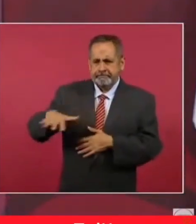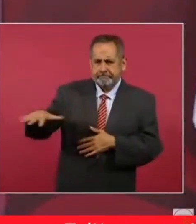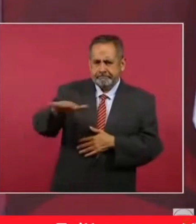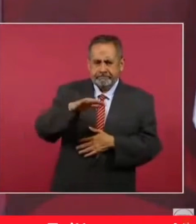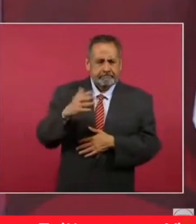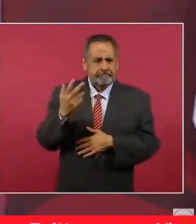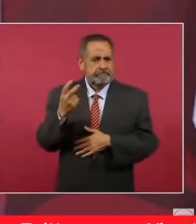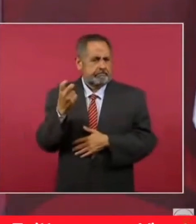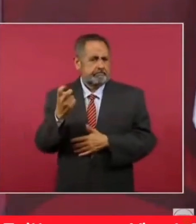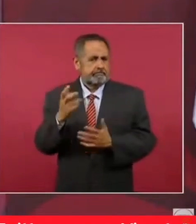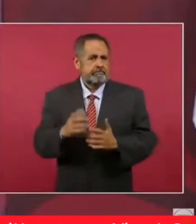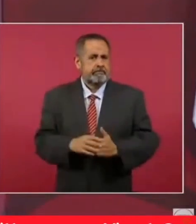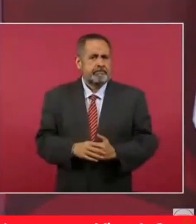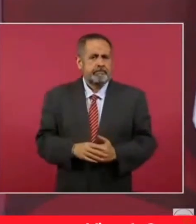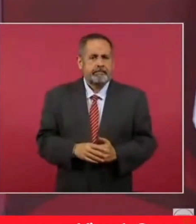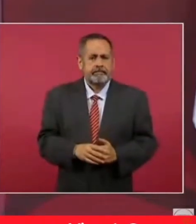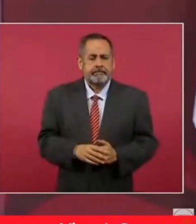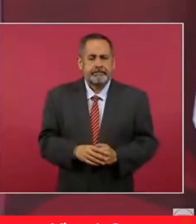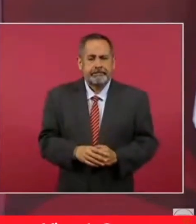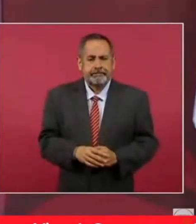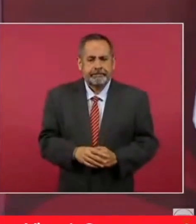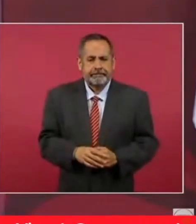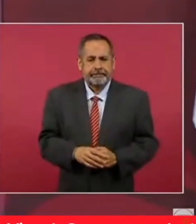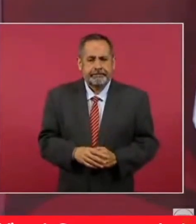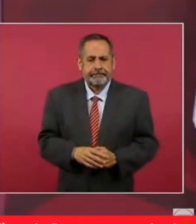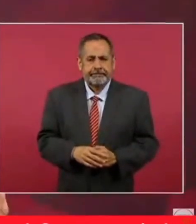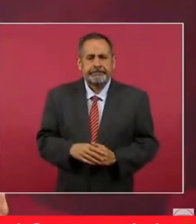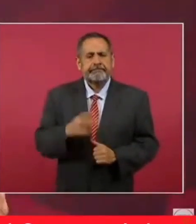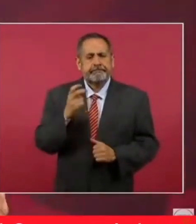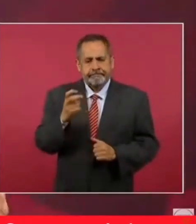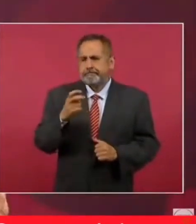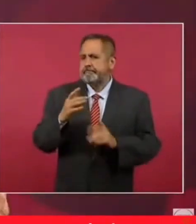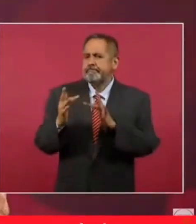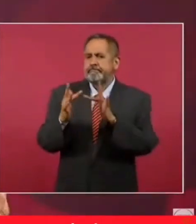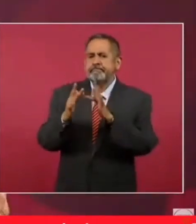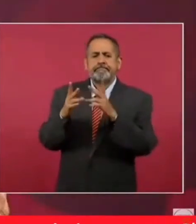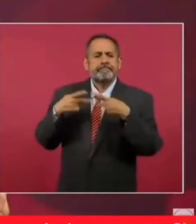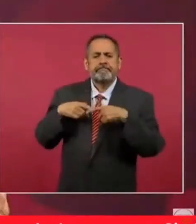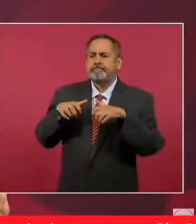Así fue que nosotros logramos